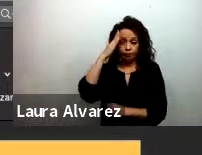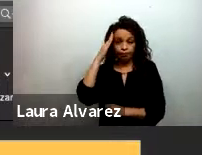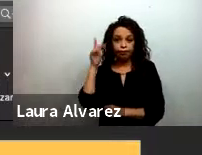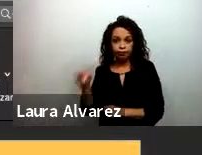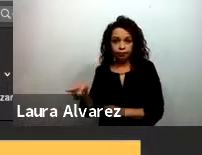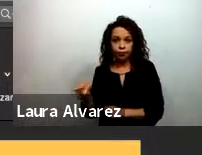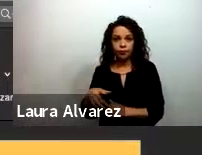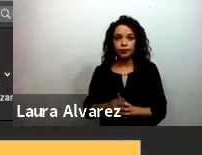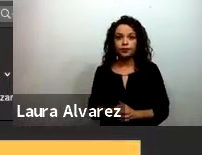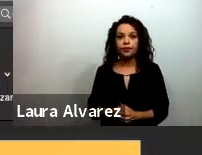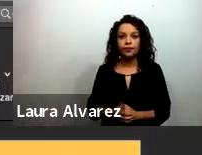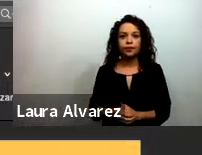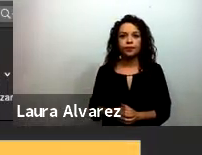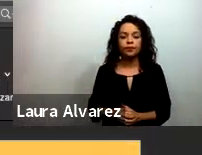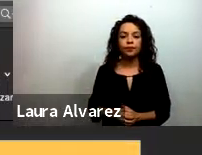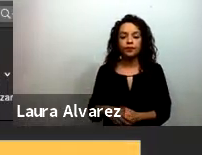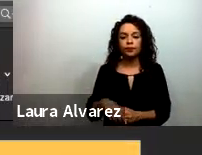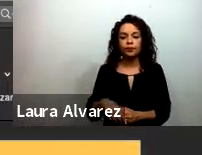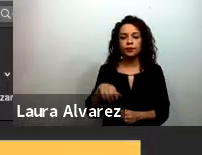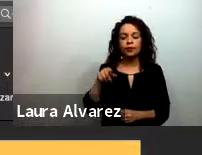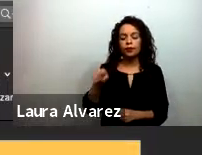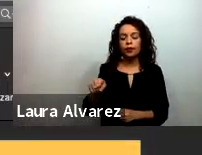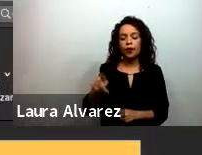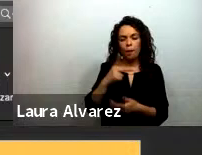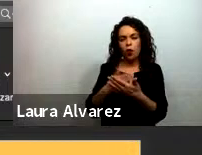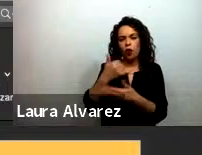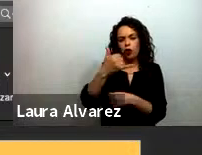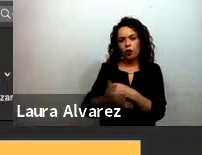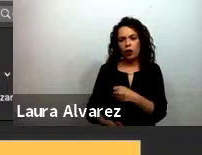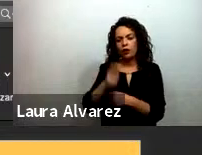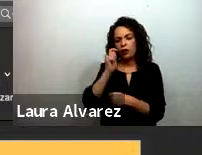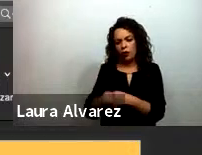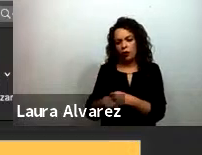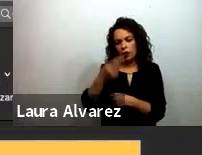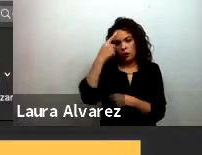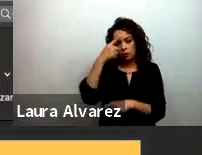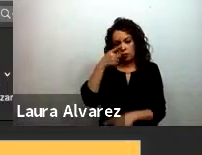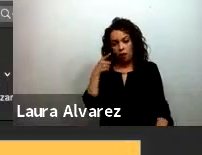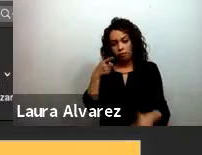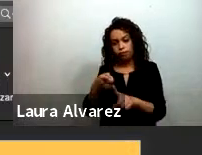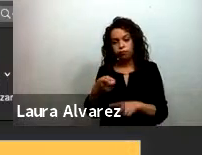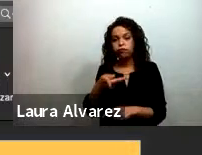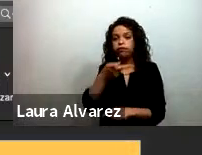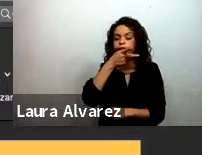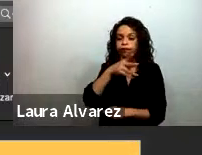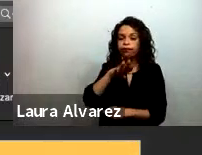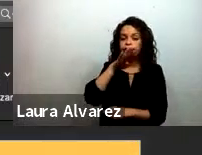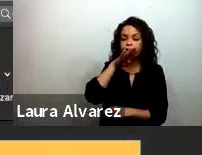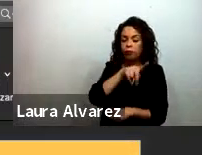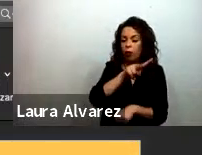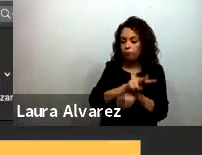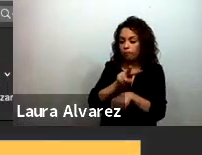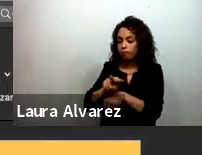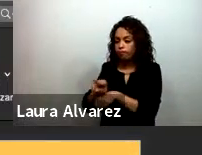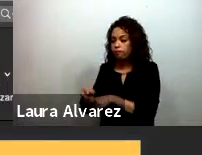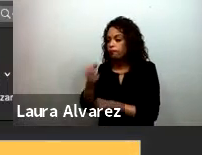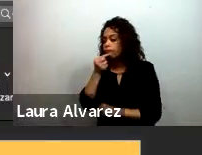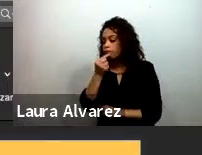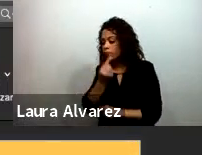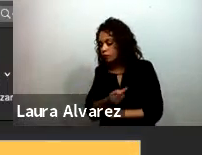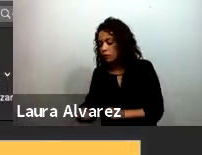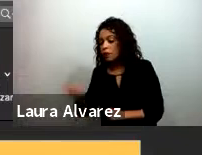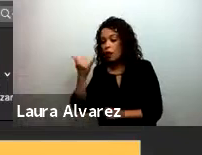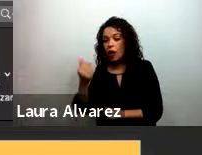y definieron que el proyecto era dirigirse a madres, padres y cuidadores de niñas y niños así como de niñas y niños en condición de discapacidad o con